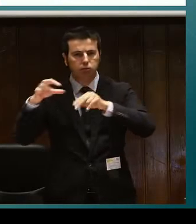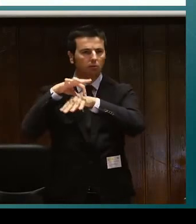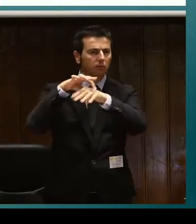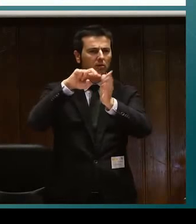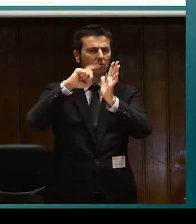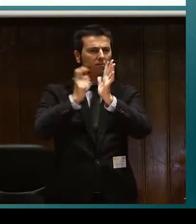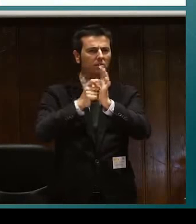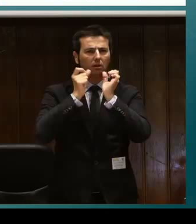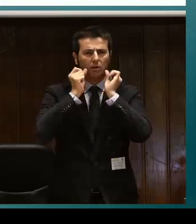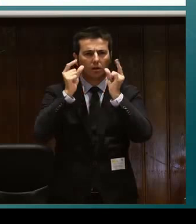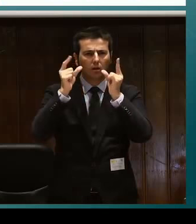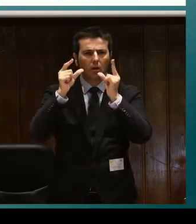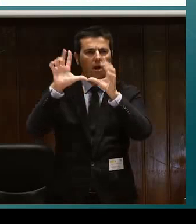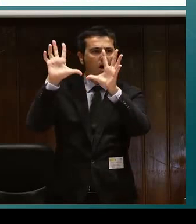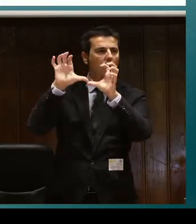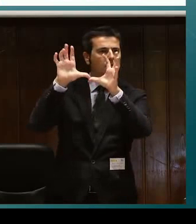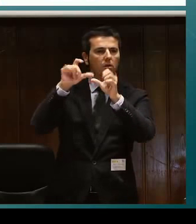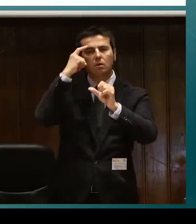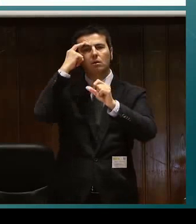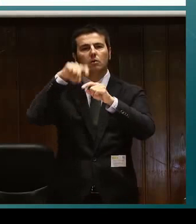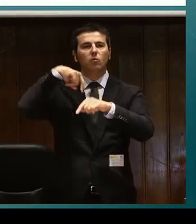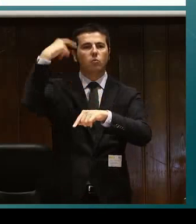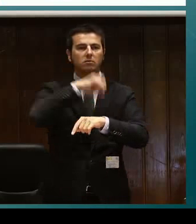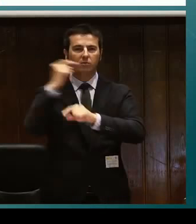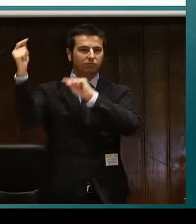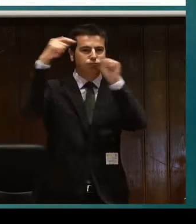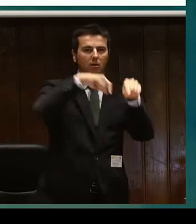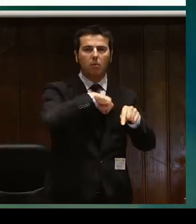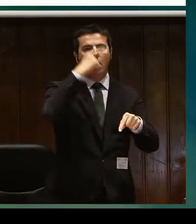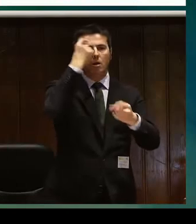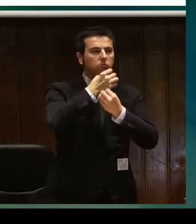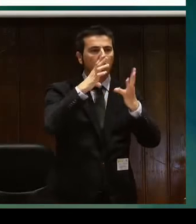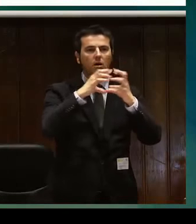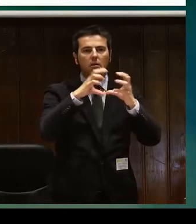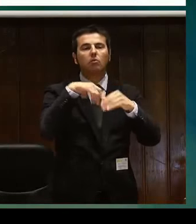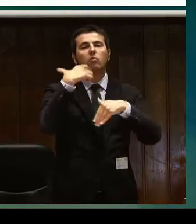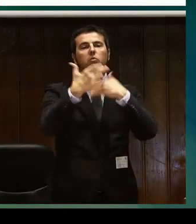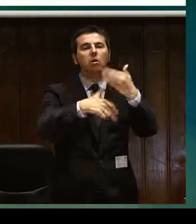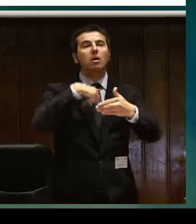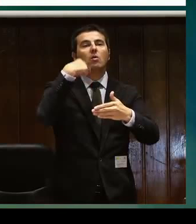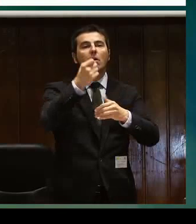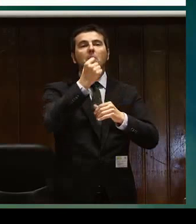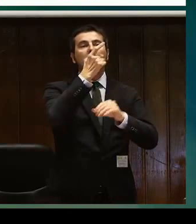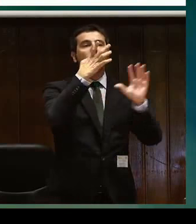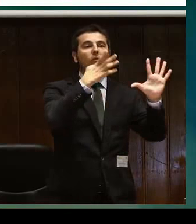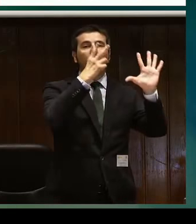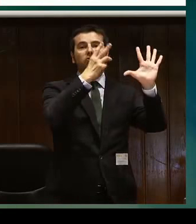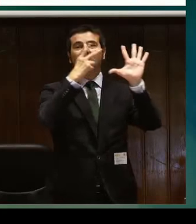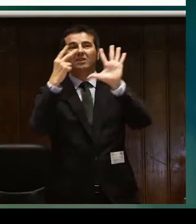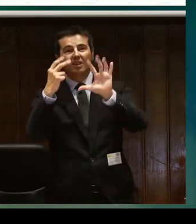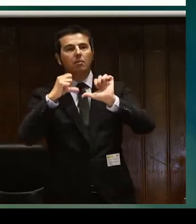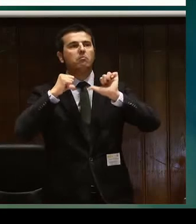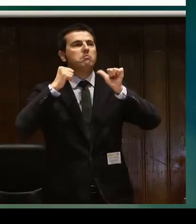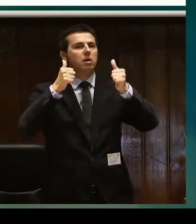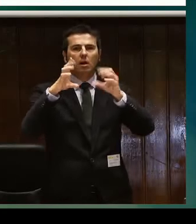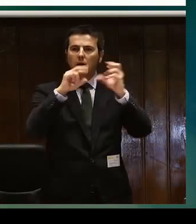enteró de que había una conferencia a nivel europeo donde esa experiencia fue trasladada como trabajaban los guías